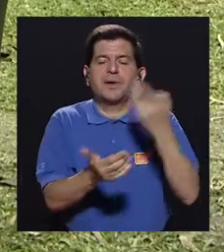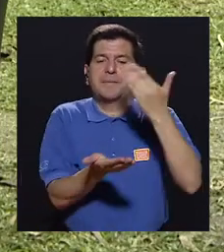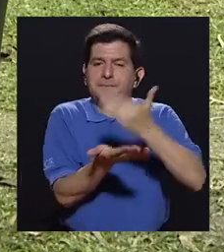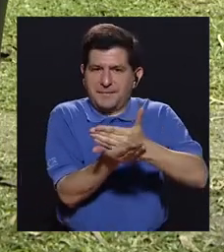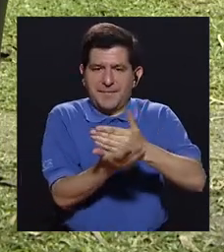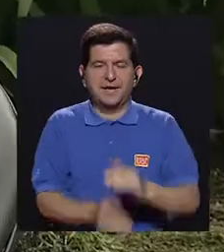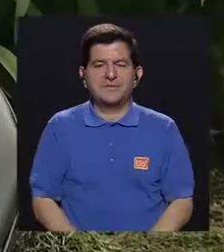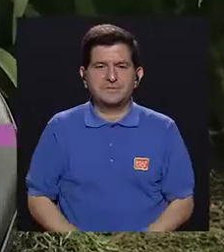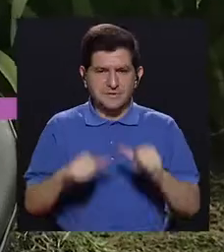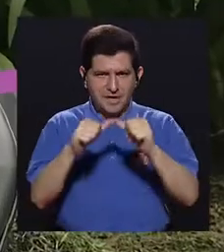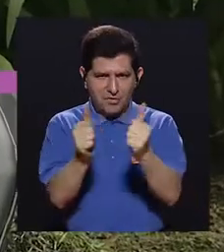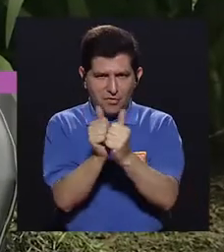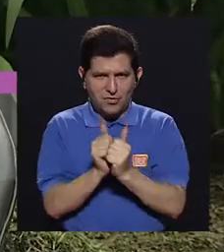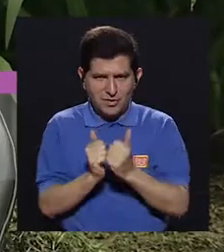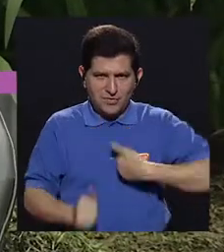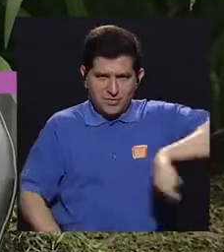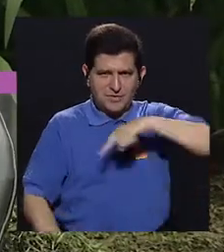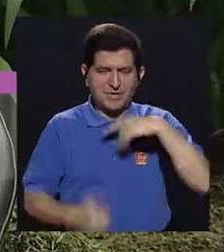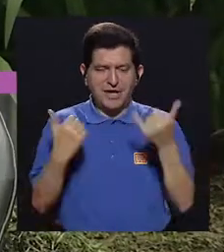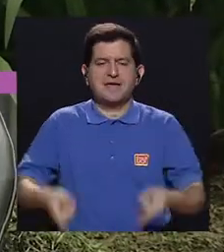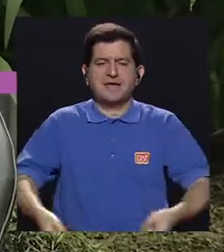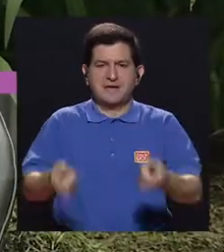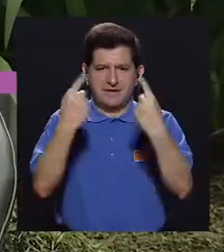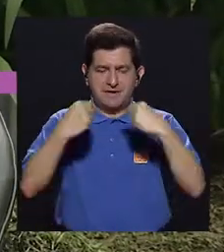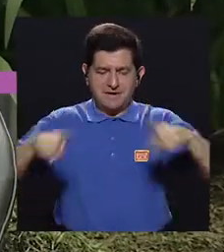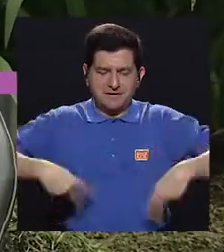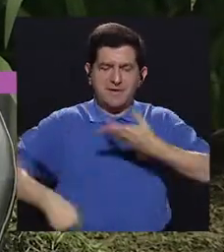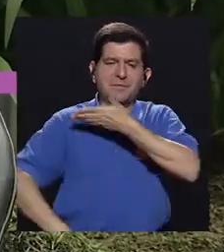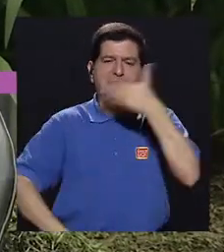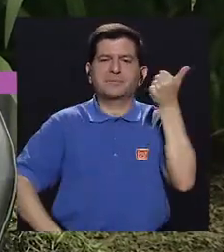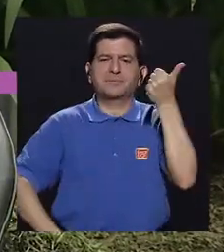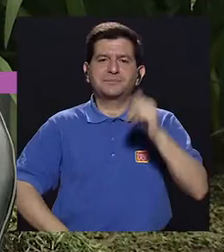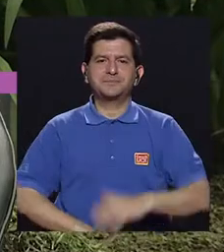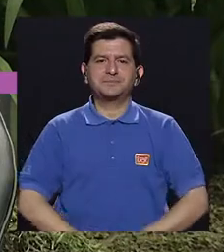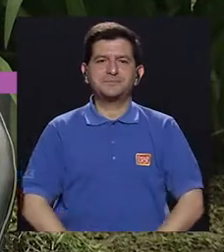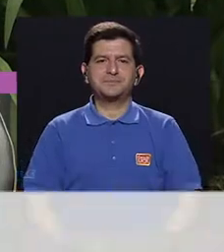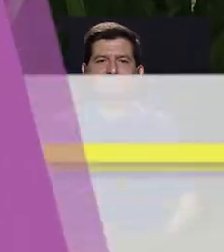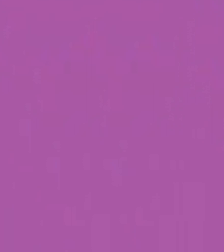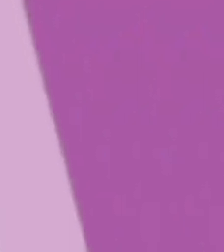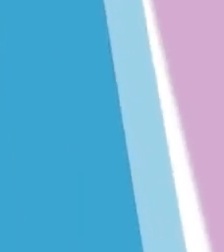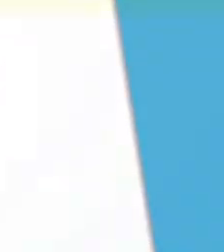una primera pausa. Quédese con nosotros y ya regresamos con más de Vivir Mejor.